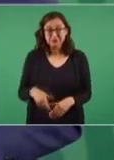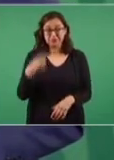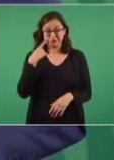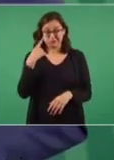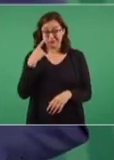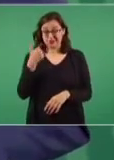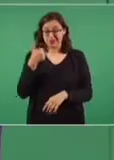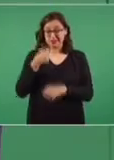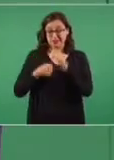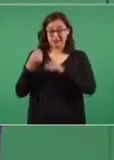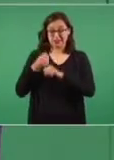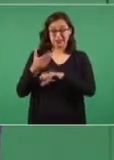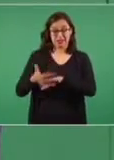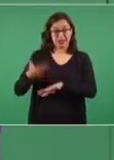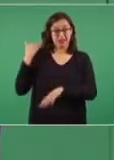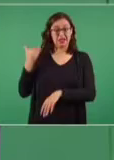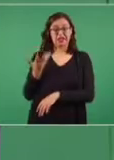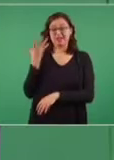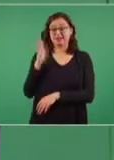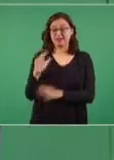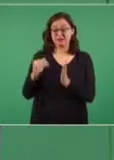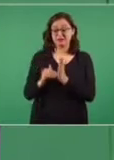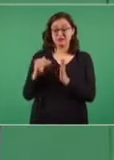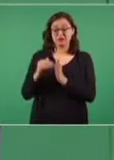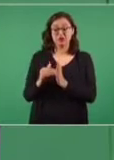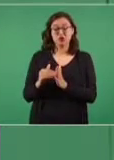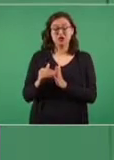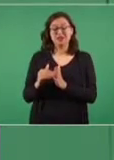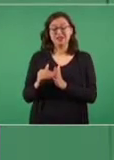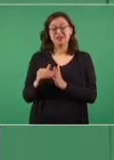a razón de 10 mil millones por año.